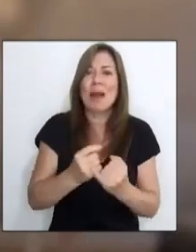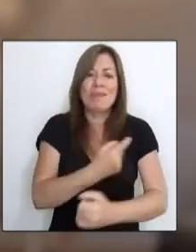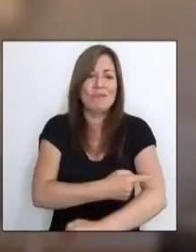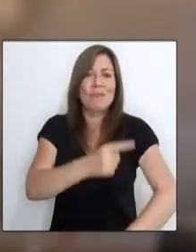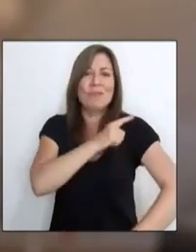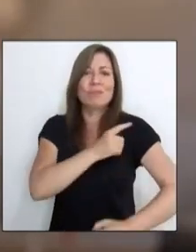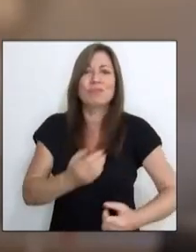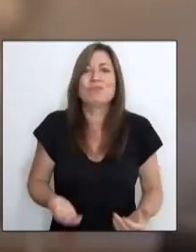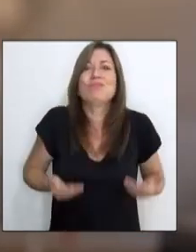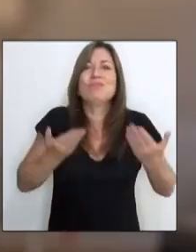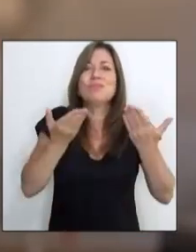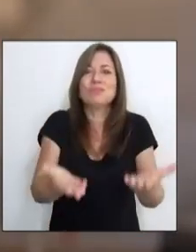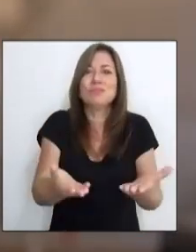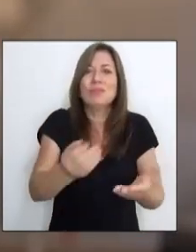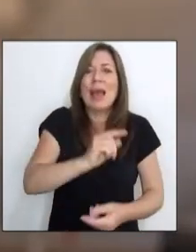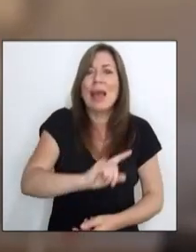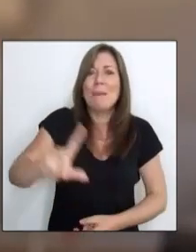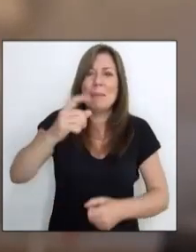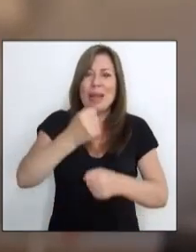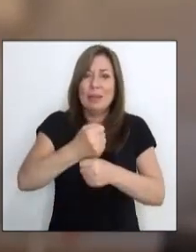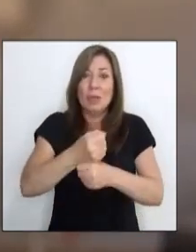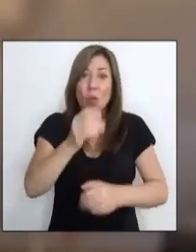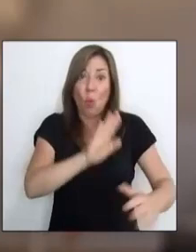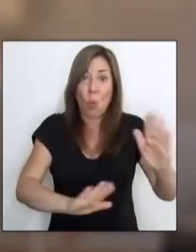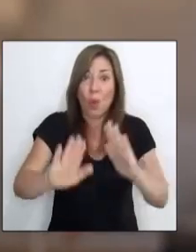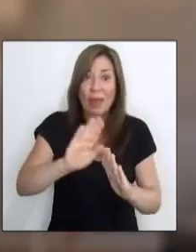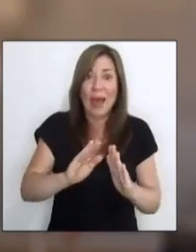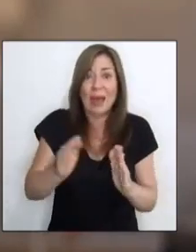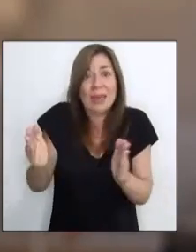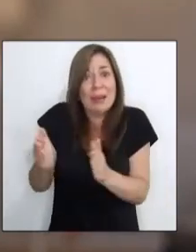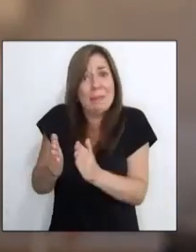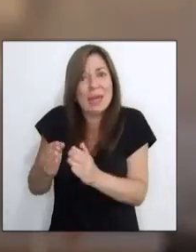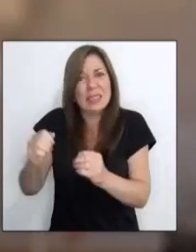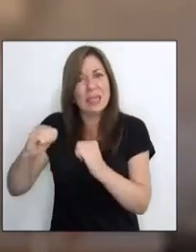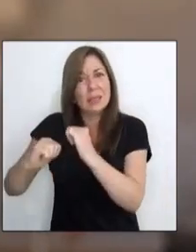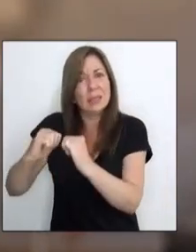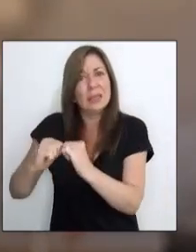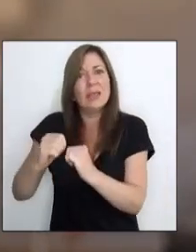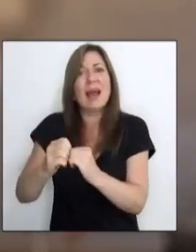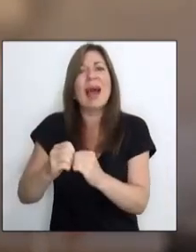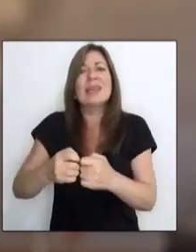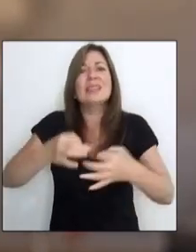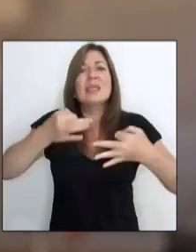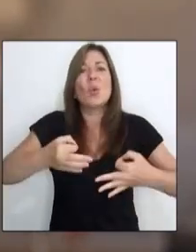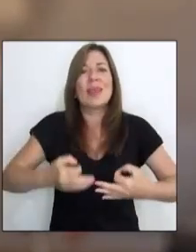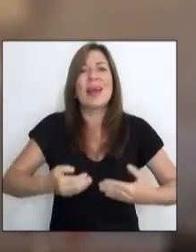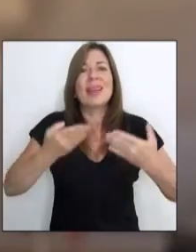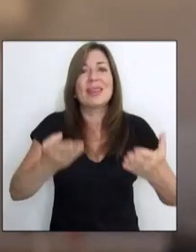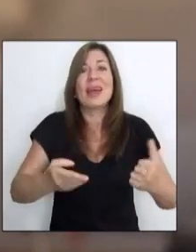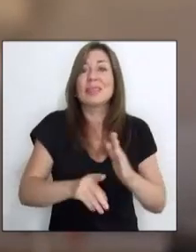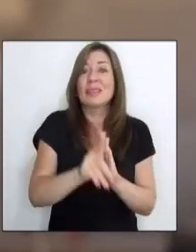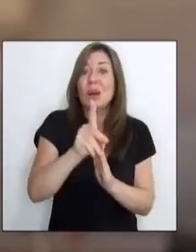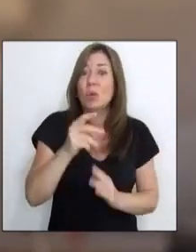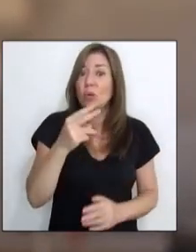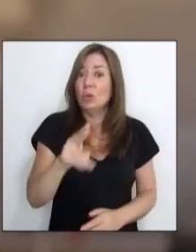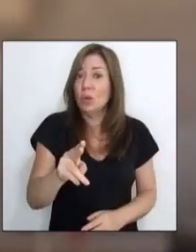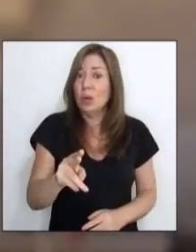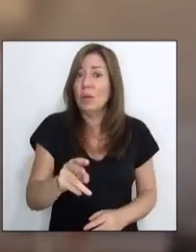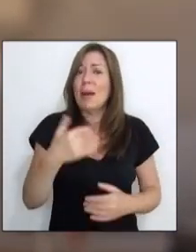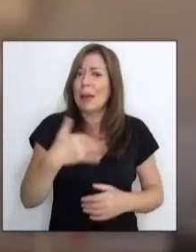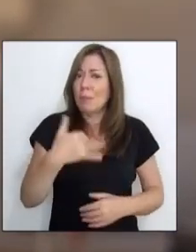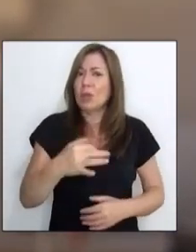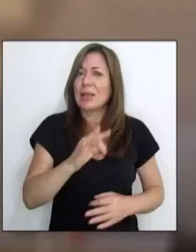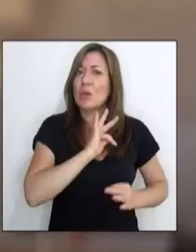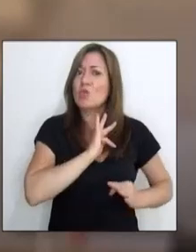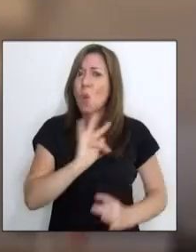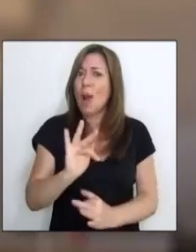forma para potenciar el emprendimiento, proteger a las pymes y garantizar su desarrollo. Y lo más importante,